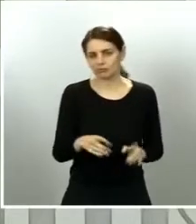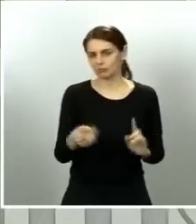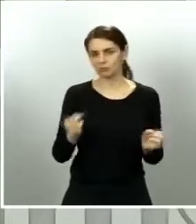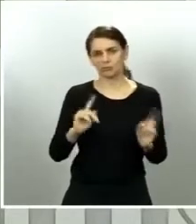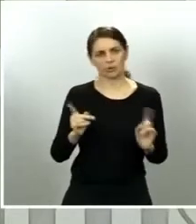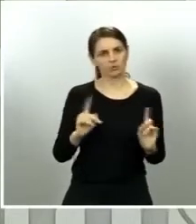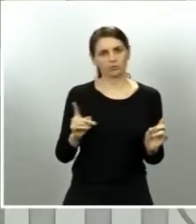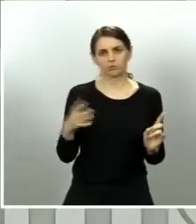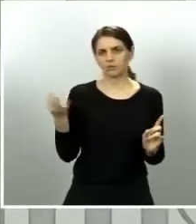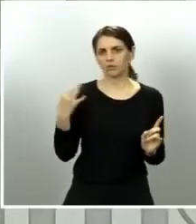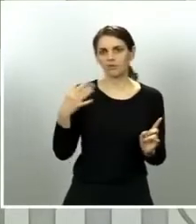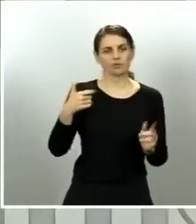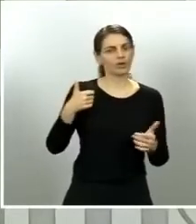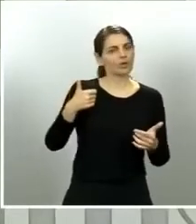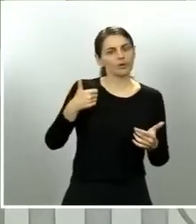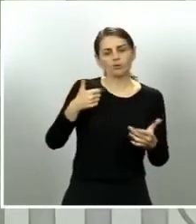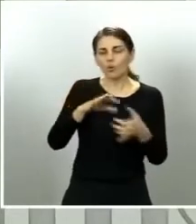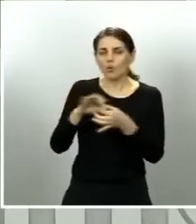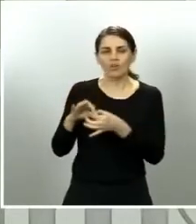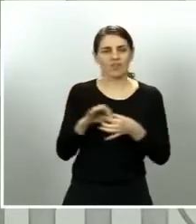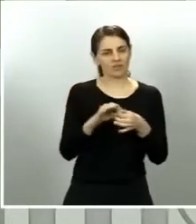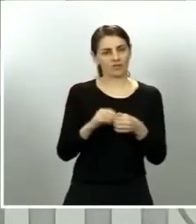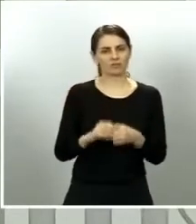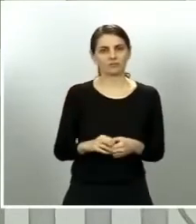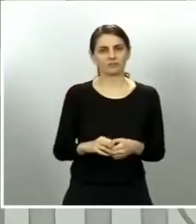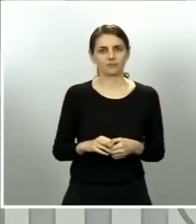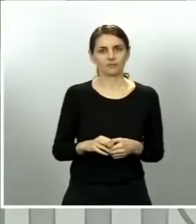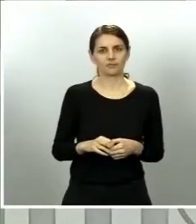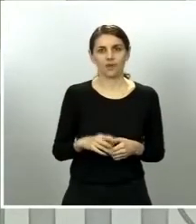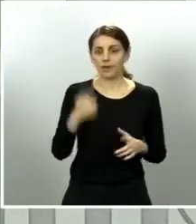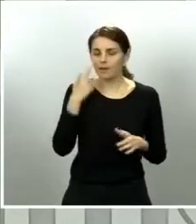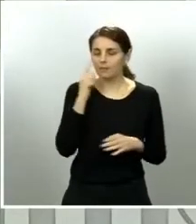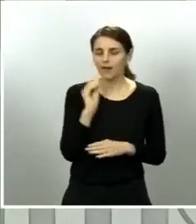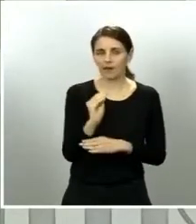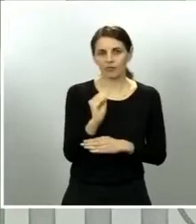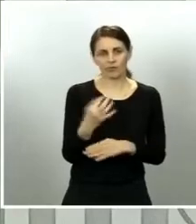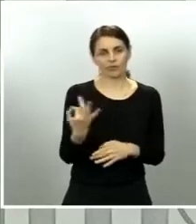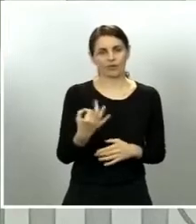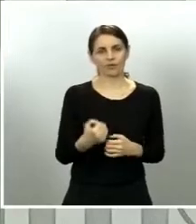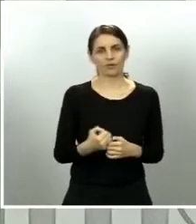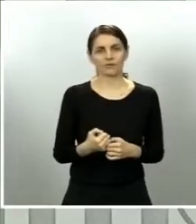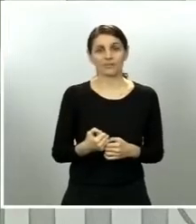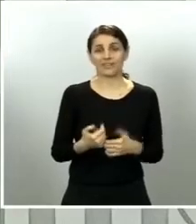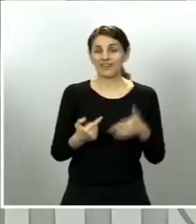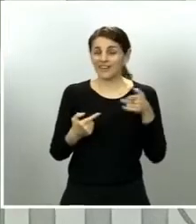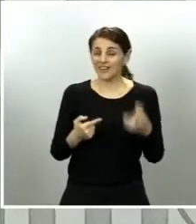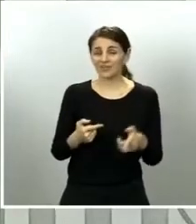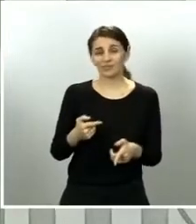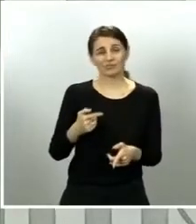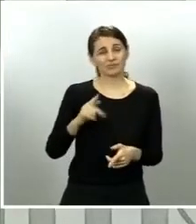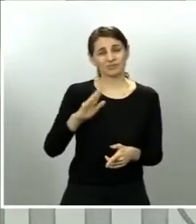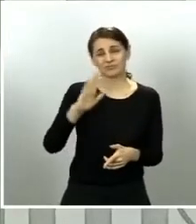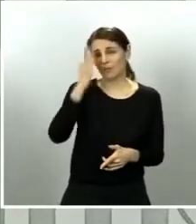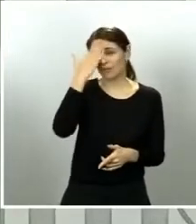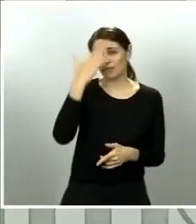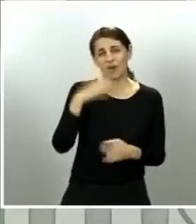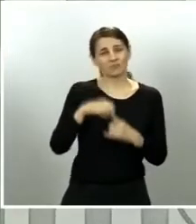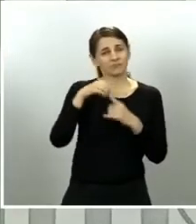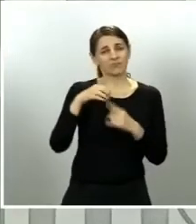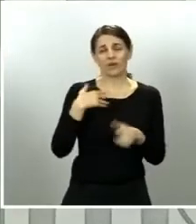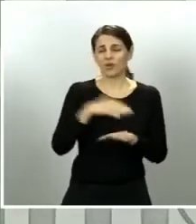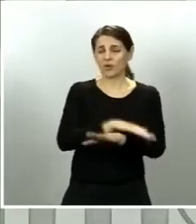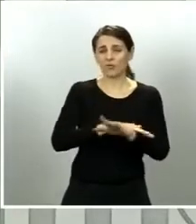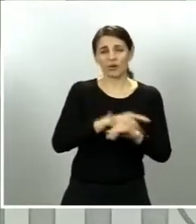unidad y a esas tres pilares a esos tres arcos va a dedicar el gobierno y este ministro en particular todos sus esfuerzos